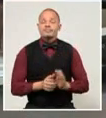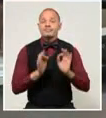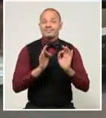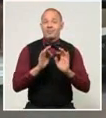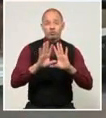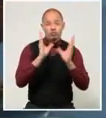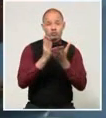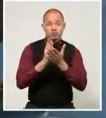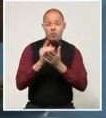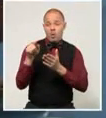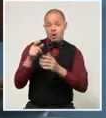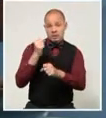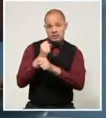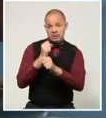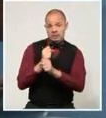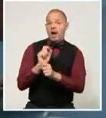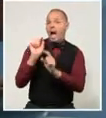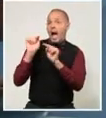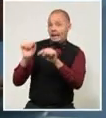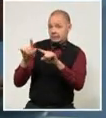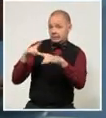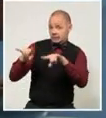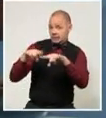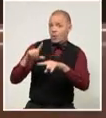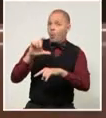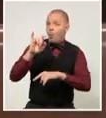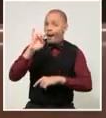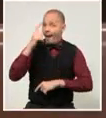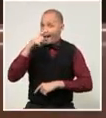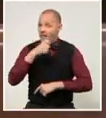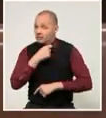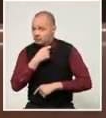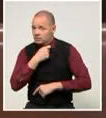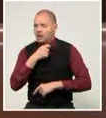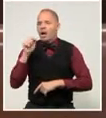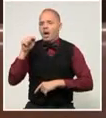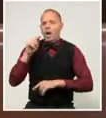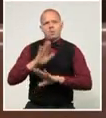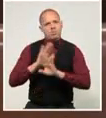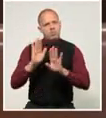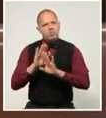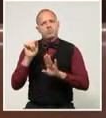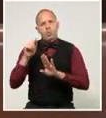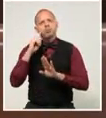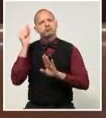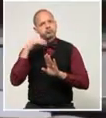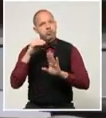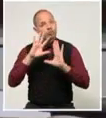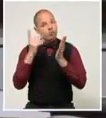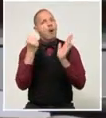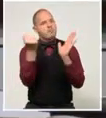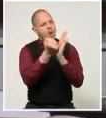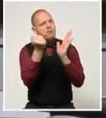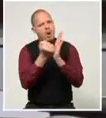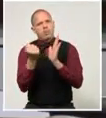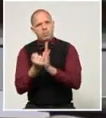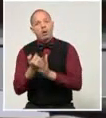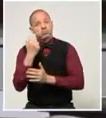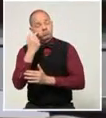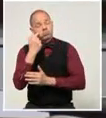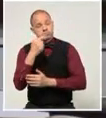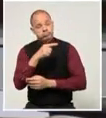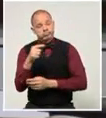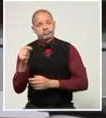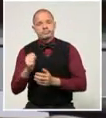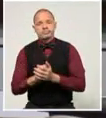expertos en la CUJAE sobre el desarrollo de efectivos sistemas de suministro y logística han sido validadas en la práctica. Hasta el momento,